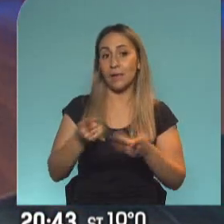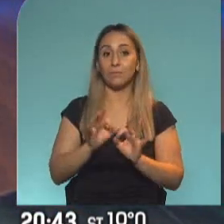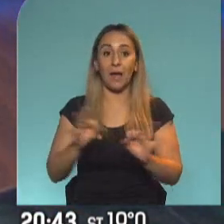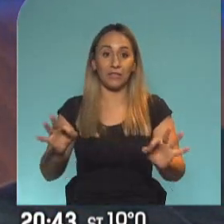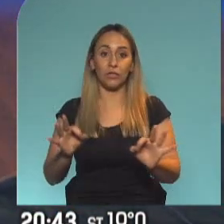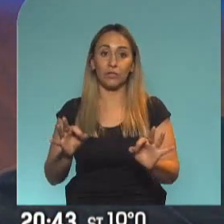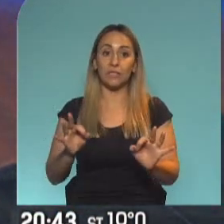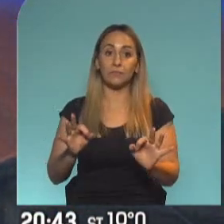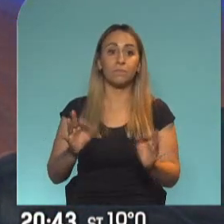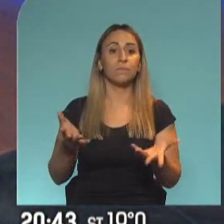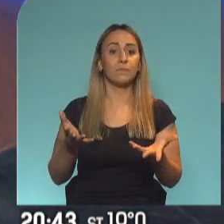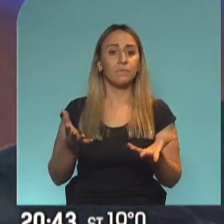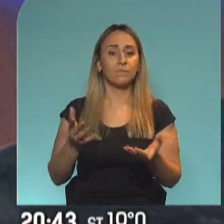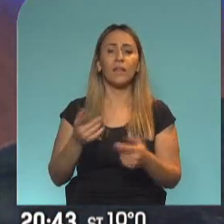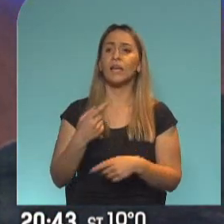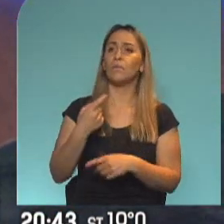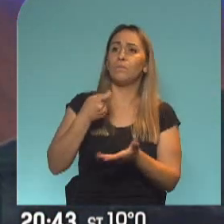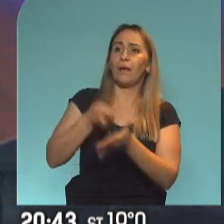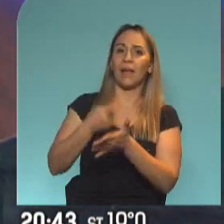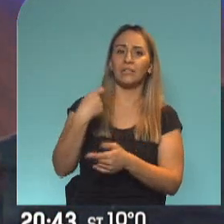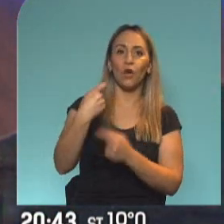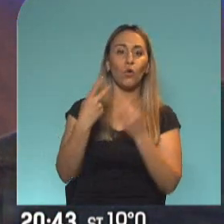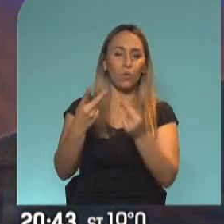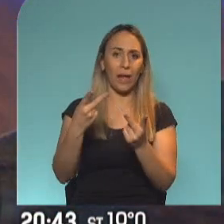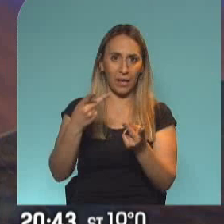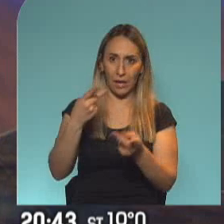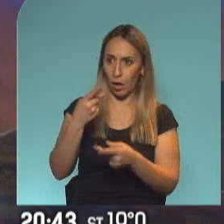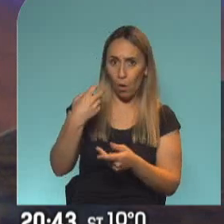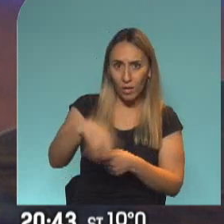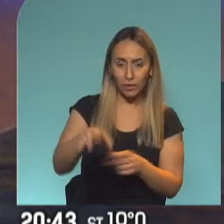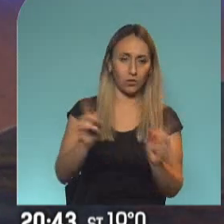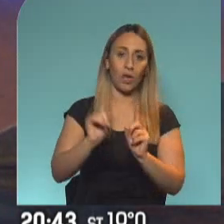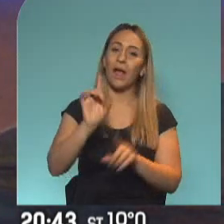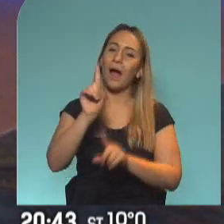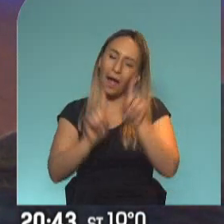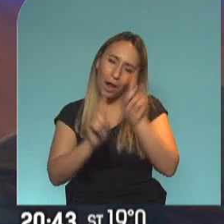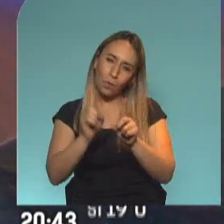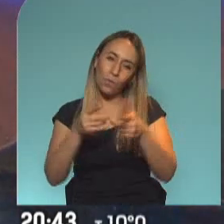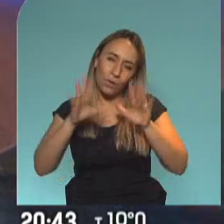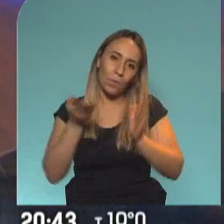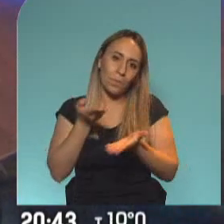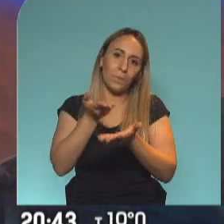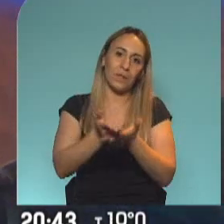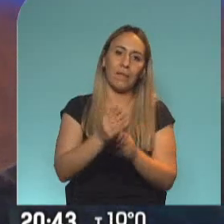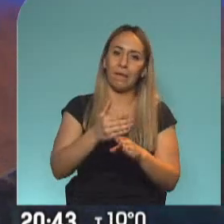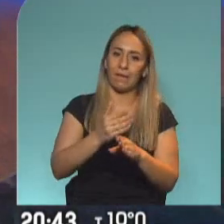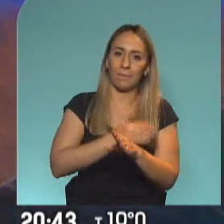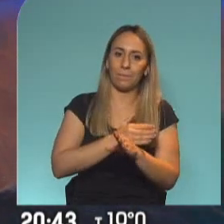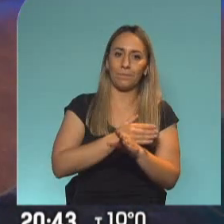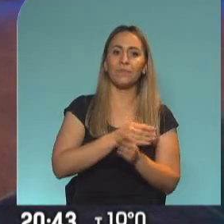obligatorio ningún seguro de viaje. Solo se pedirá, en algunos casos, la inscripción en el registro